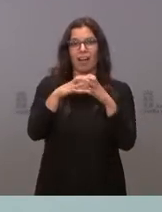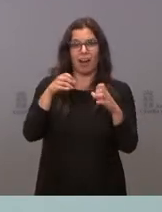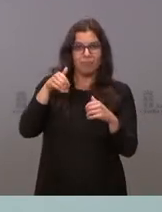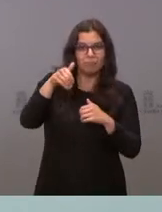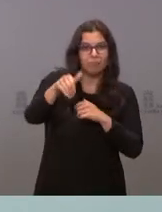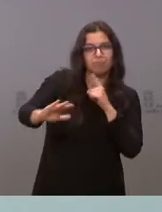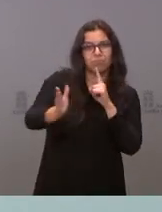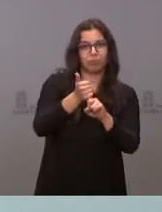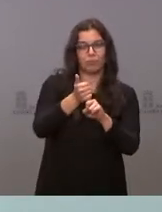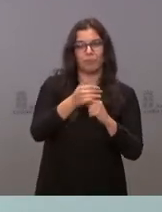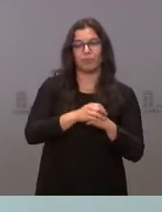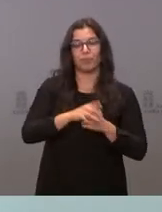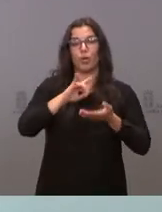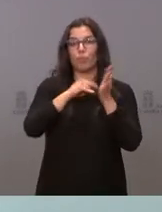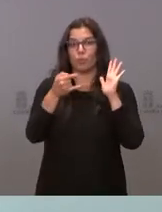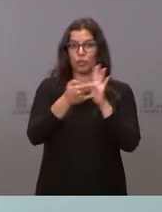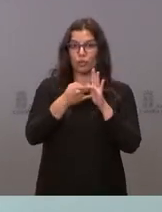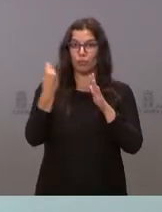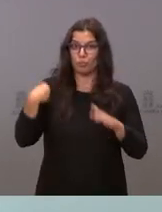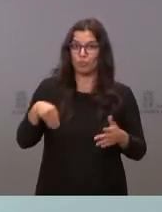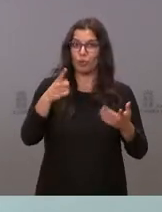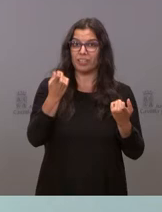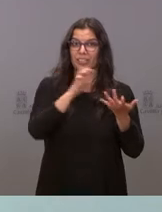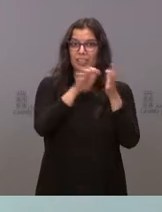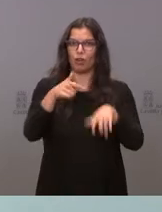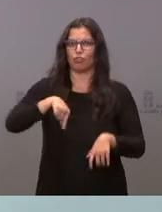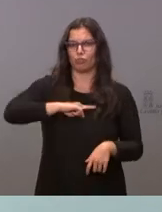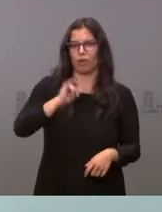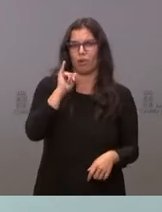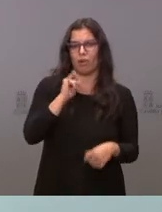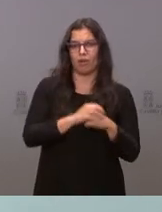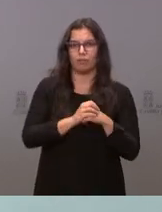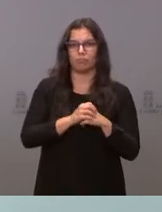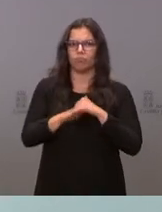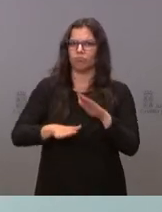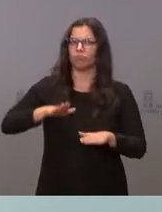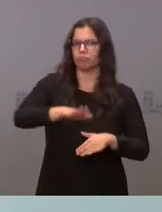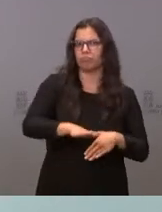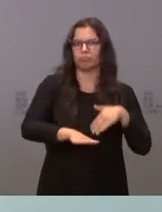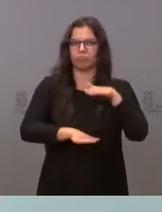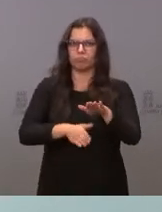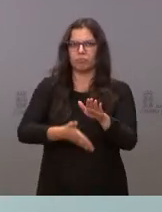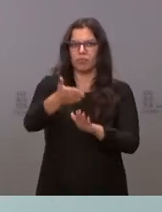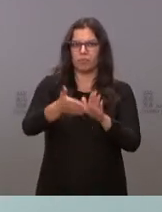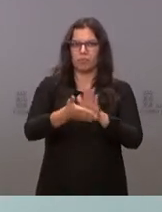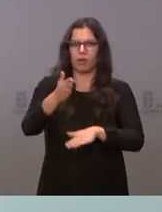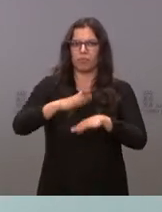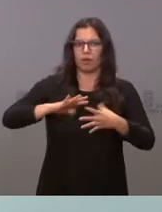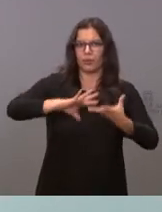El proyecto que necesita Castilla y León, con pasos firmes hacia la modernidad,